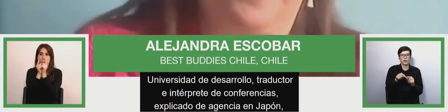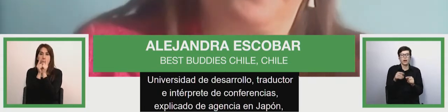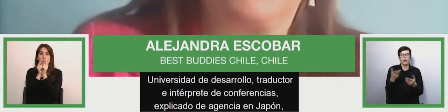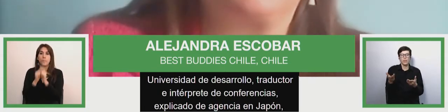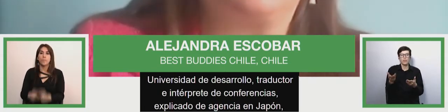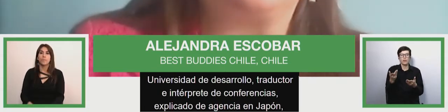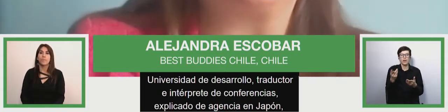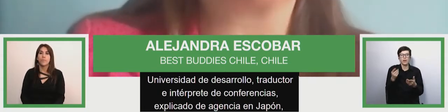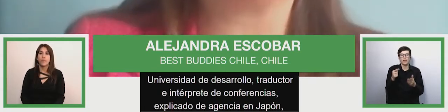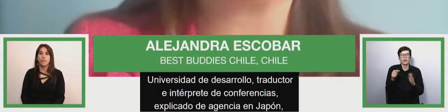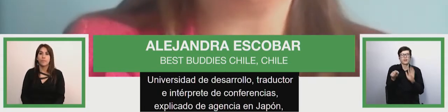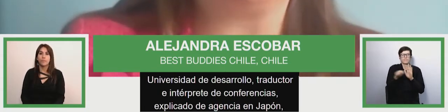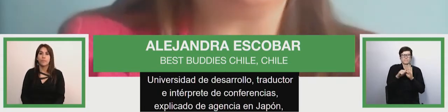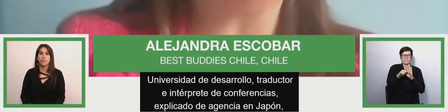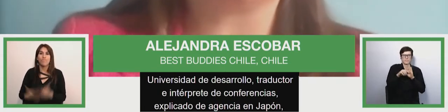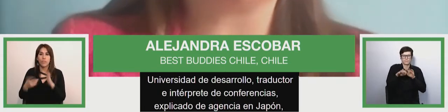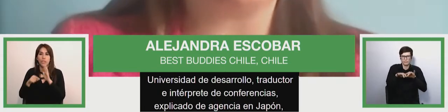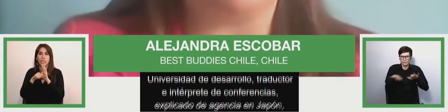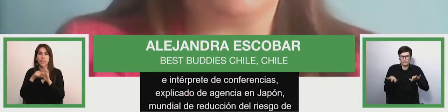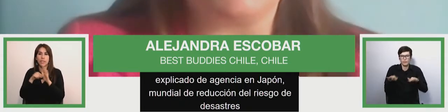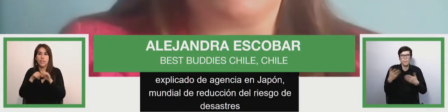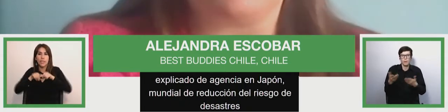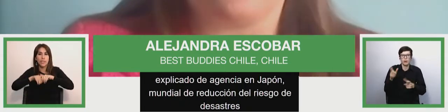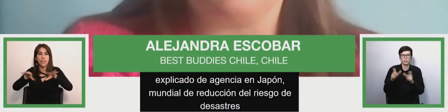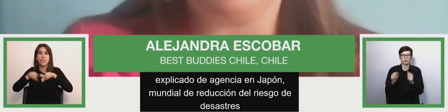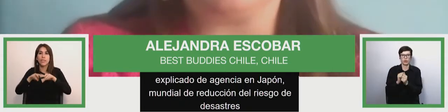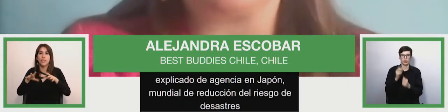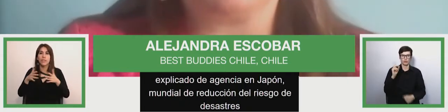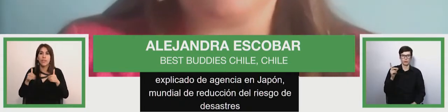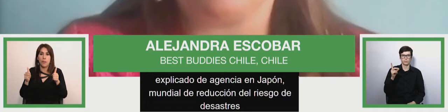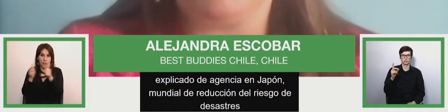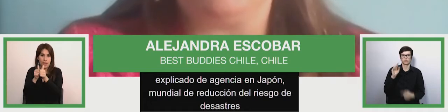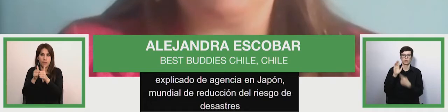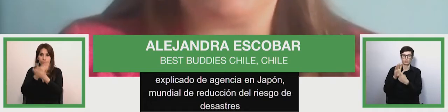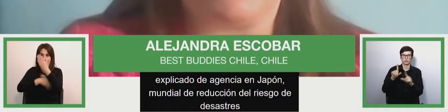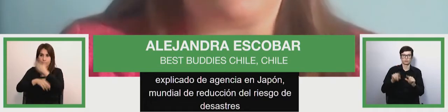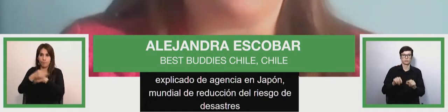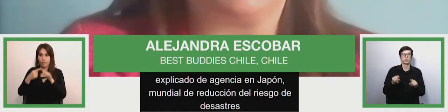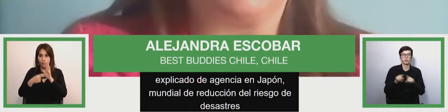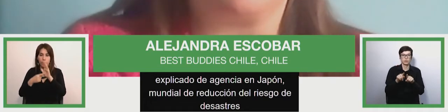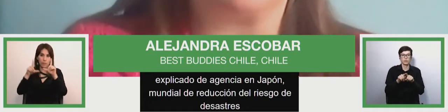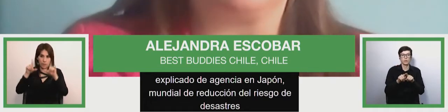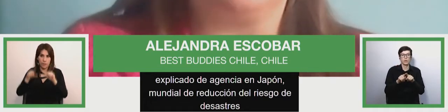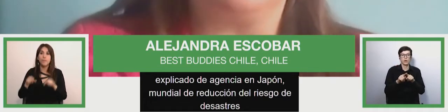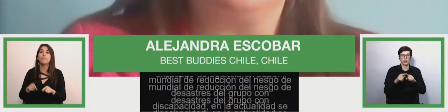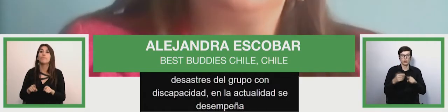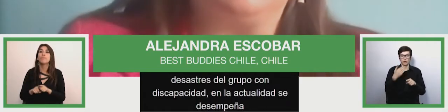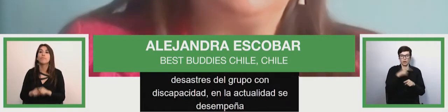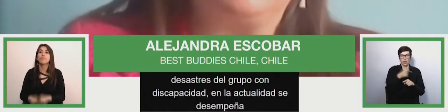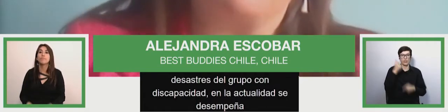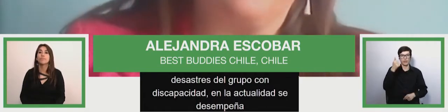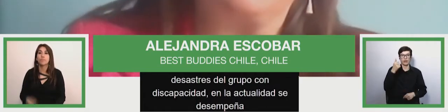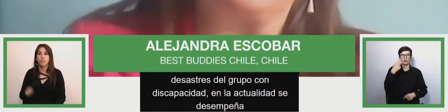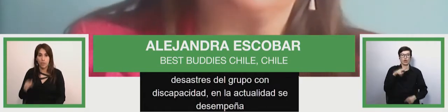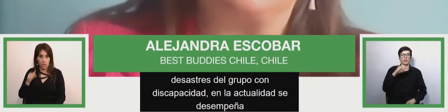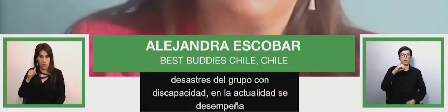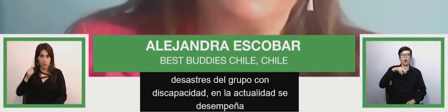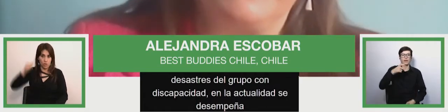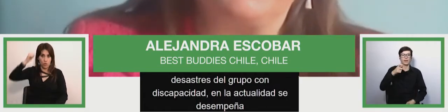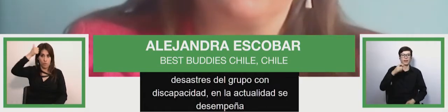con discapacidad en la actualidad se desempeña como director ejecutivo de la ONG inclusiva y nos